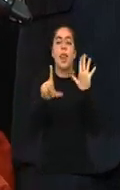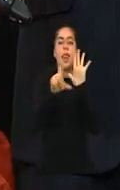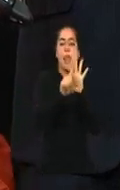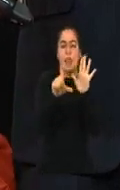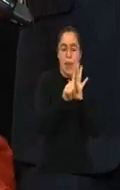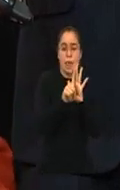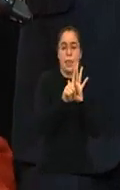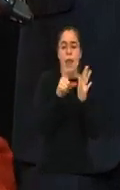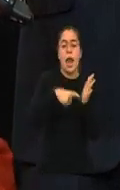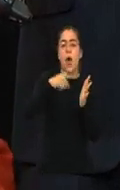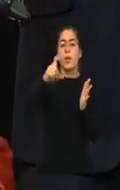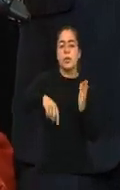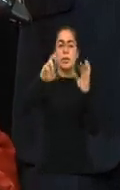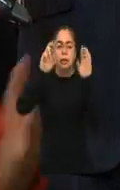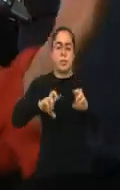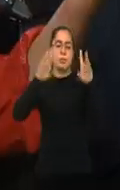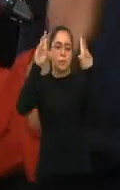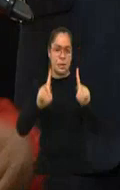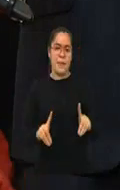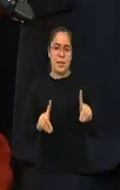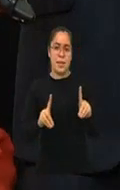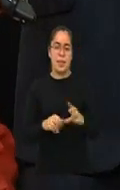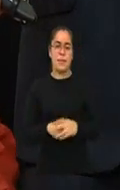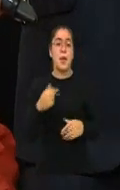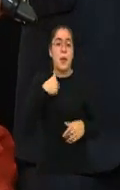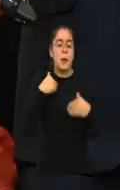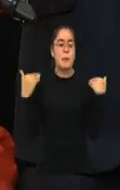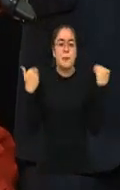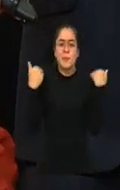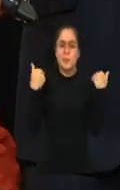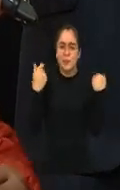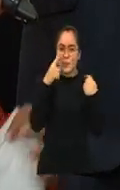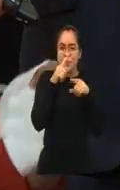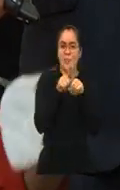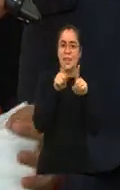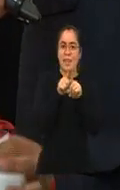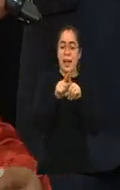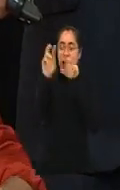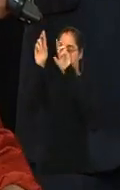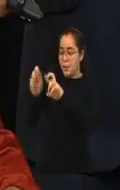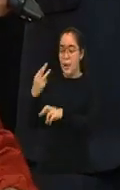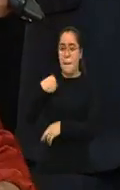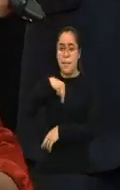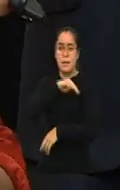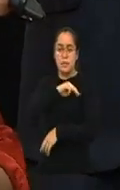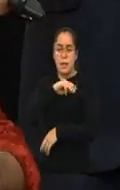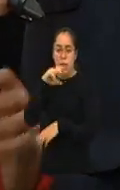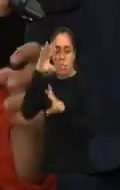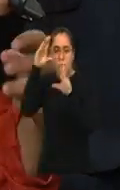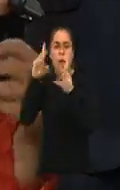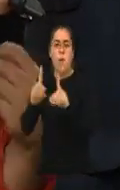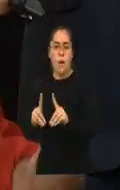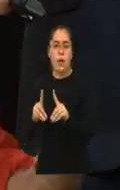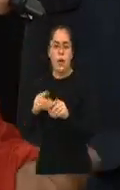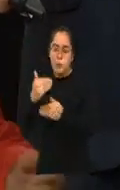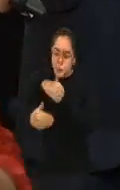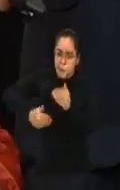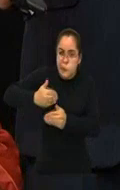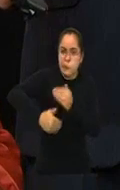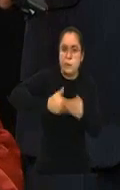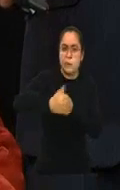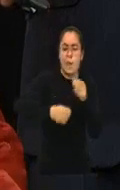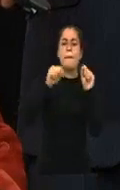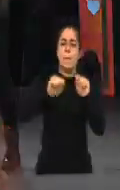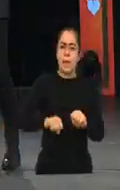Derechos de las Personas con Discapacidad. Y me alegra mucho también que el señor Ministro esté de acuerdo en avanzar y cumplir estos